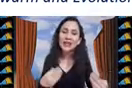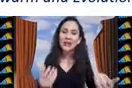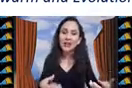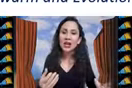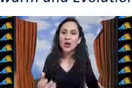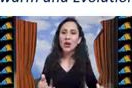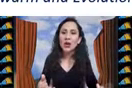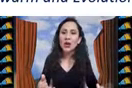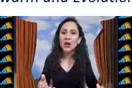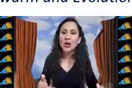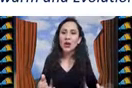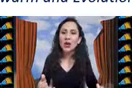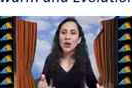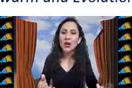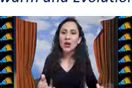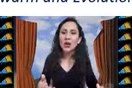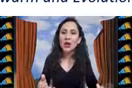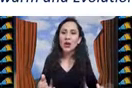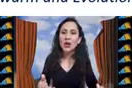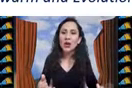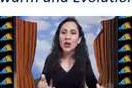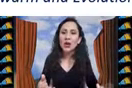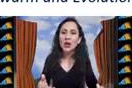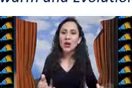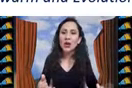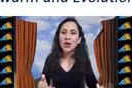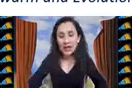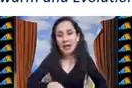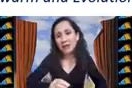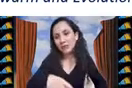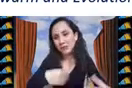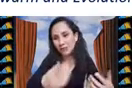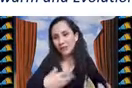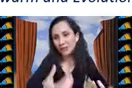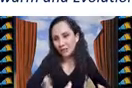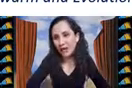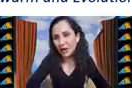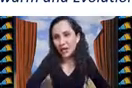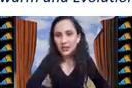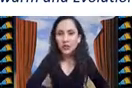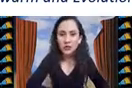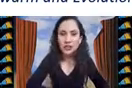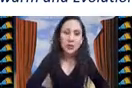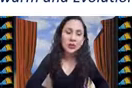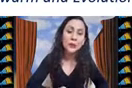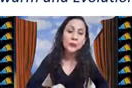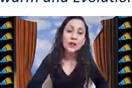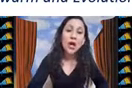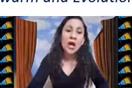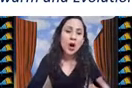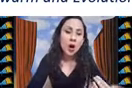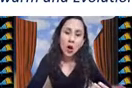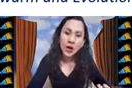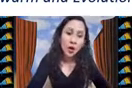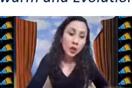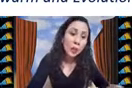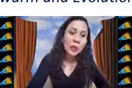esto me va a garantizar luego que mi método de optimización obtenga mejores resultados ¿no?